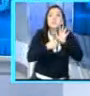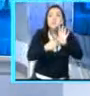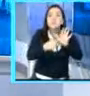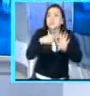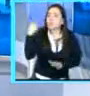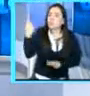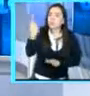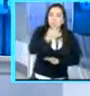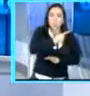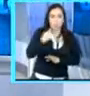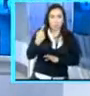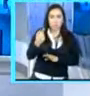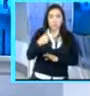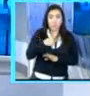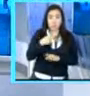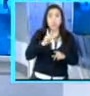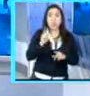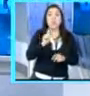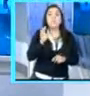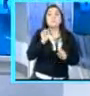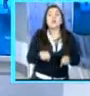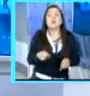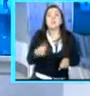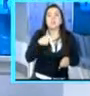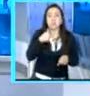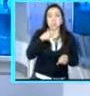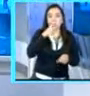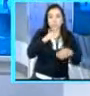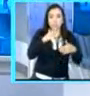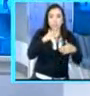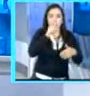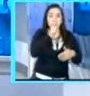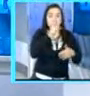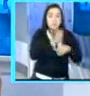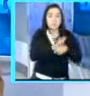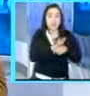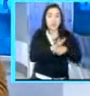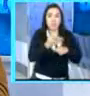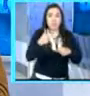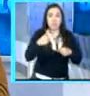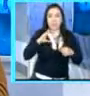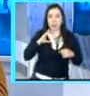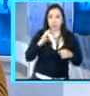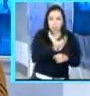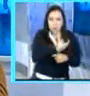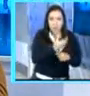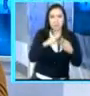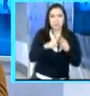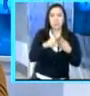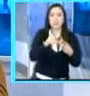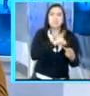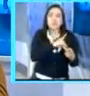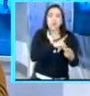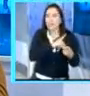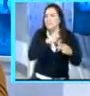como también en el Ejecutivo. Ya estamos en conversaciones y está avanzando eso. El tercer tema es el tema de